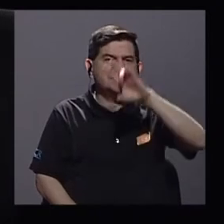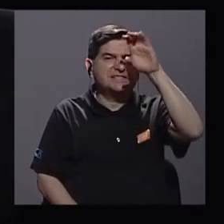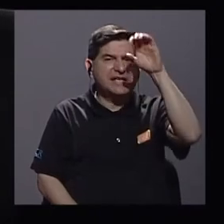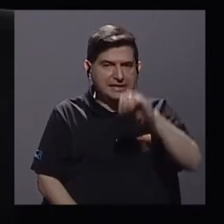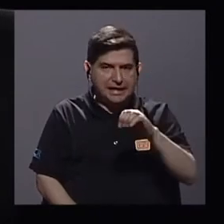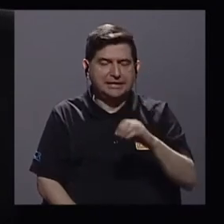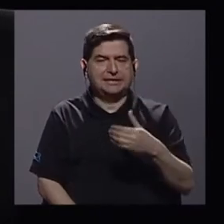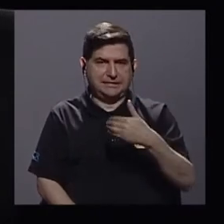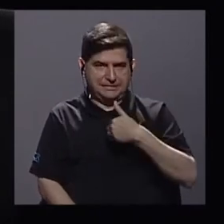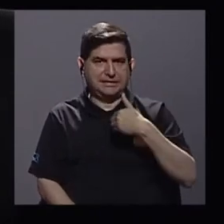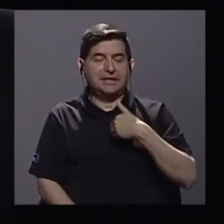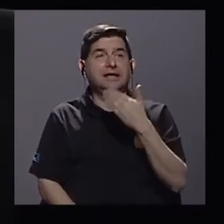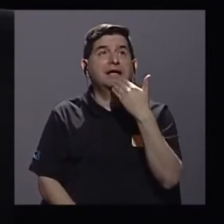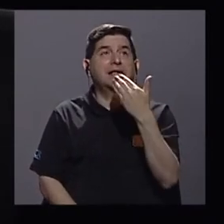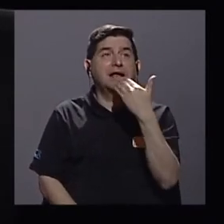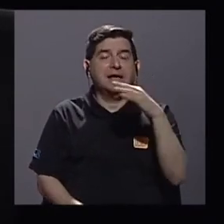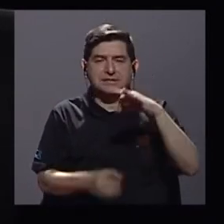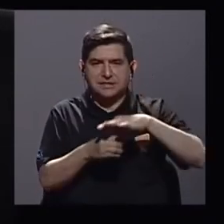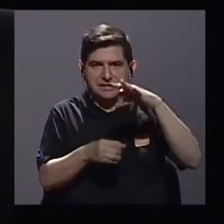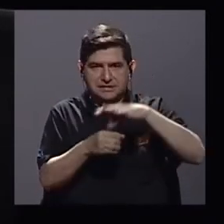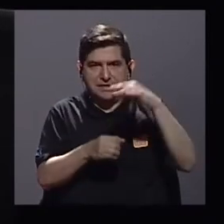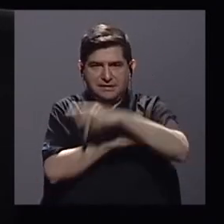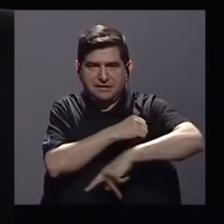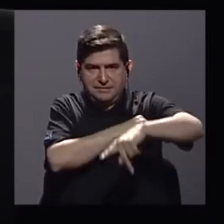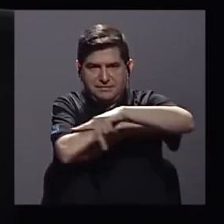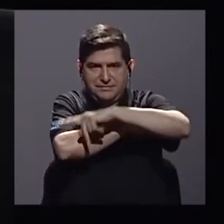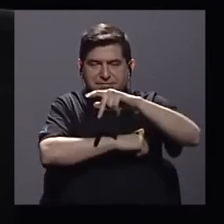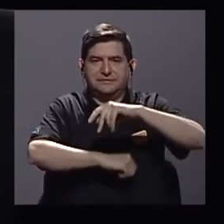% gracias a la agricultura de este país.